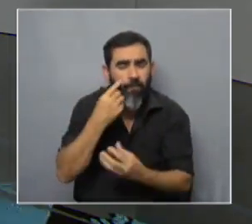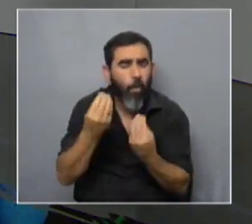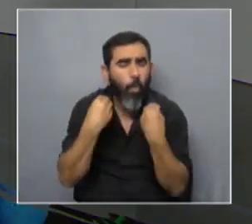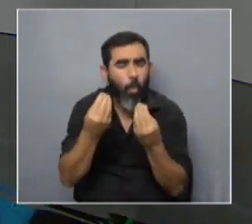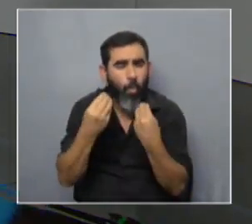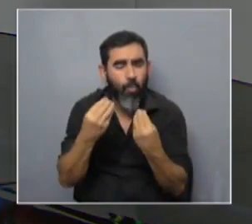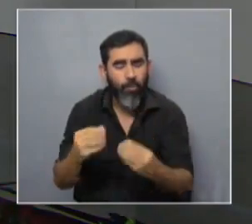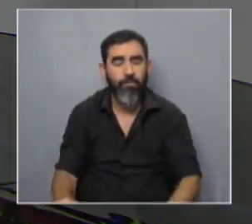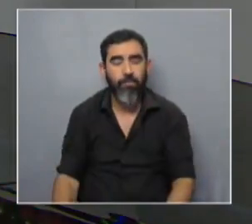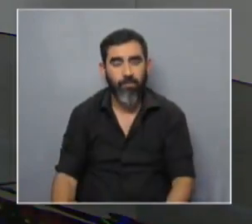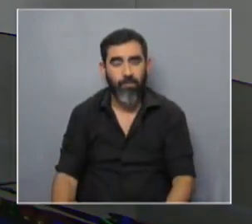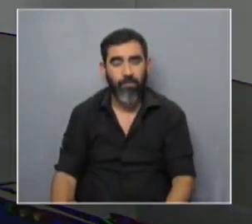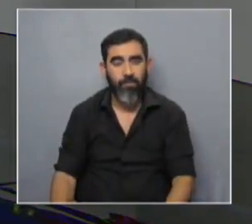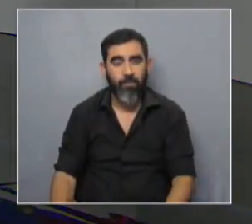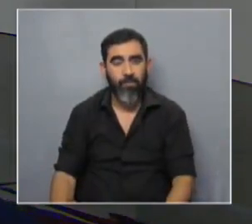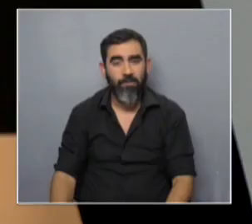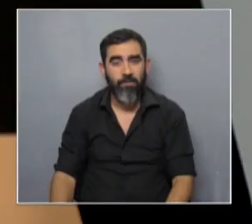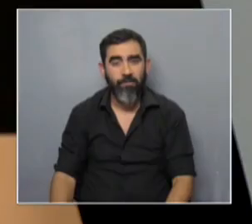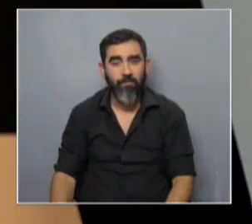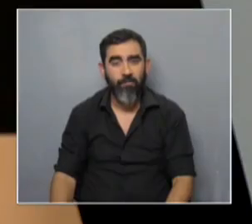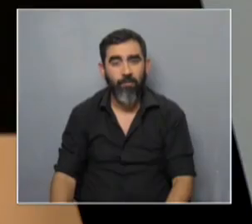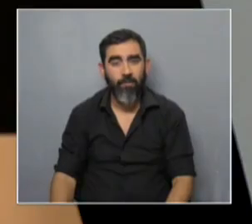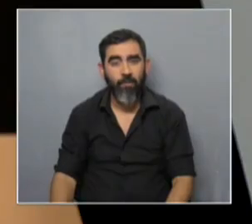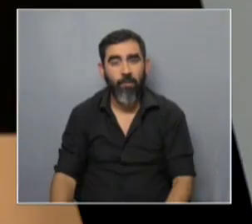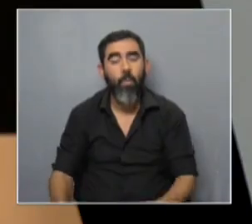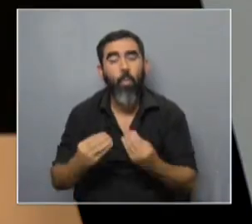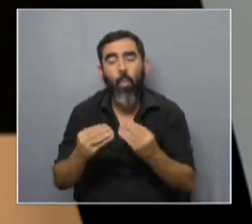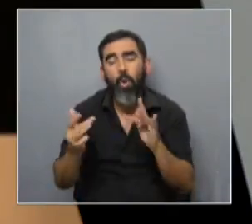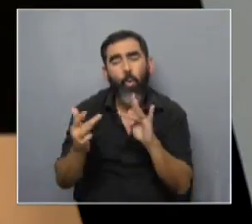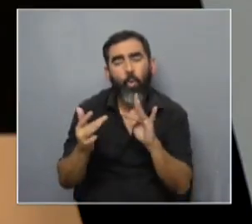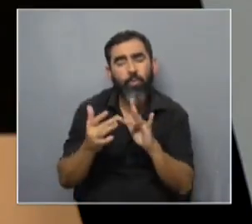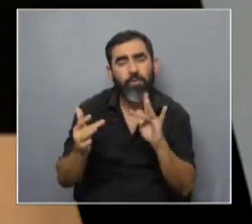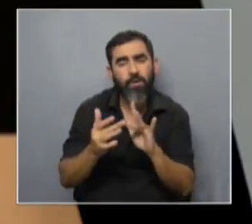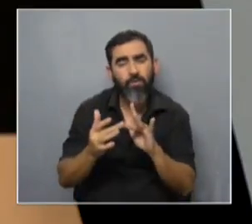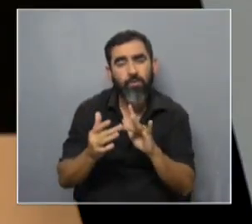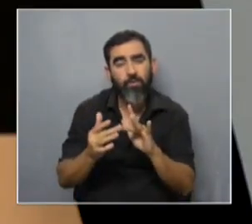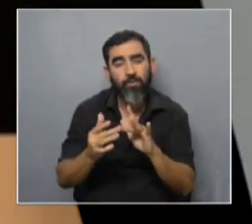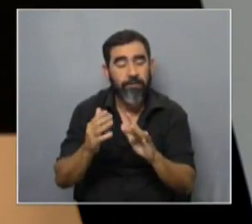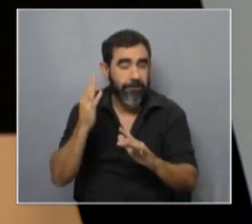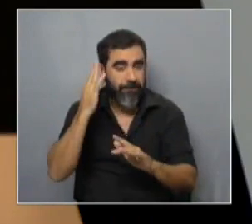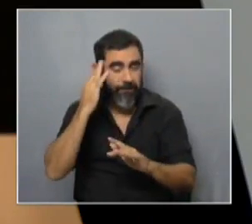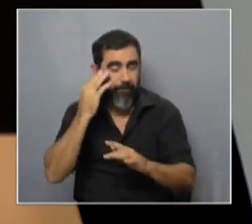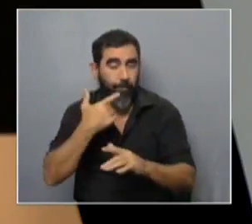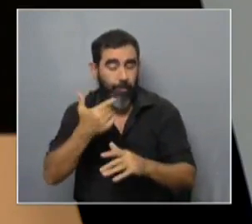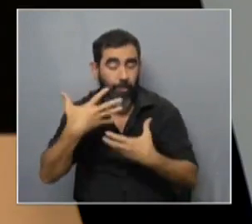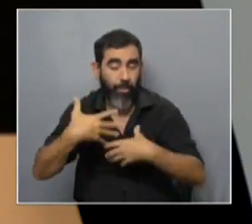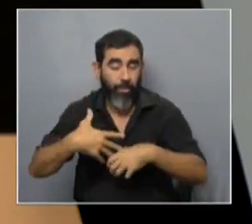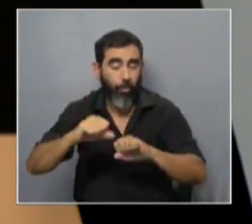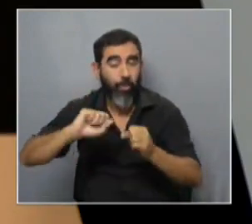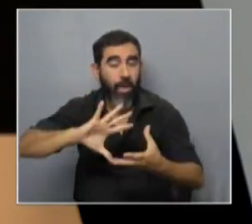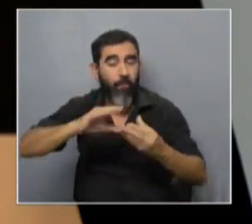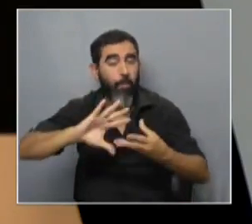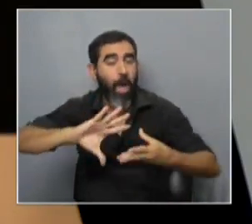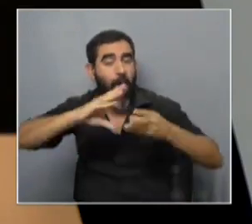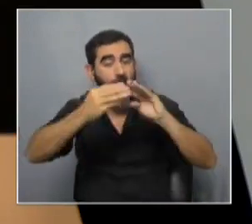ambientes, en estos microorganismos tan peculiares. ¿Cuál es el link, el nexo, entre determinar primero el mecanismo de